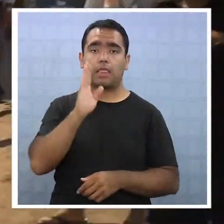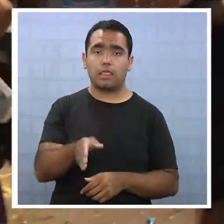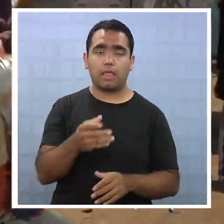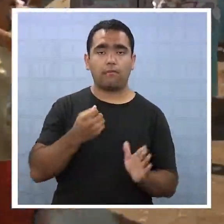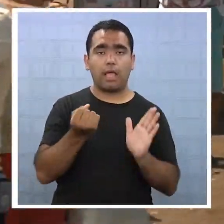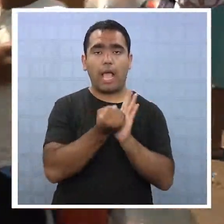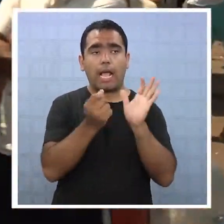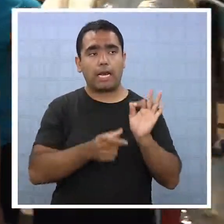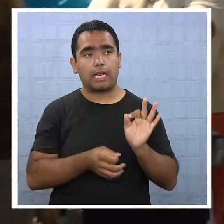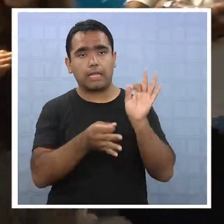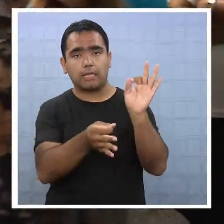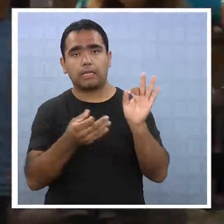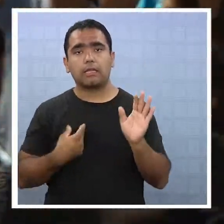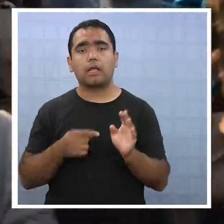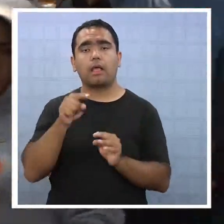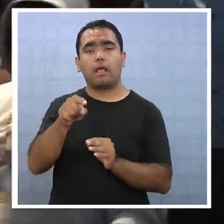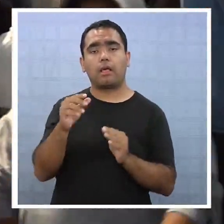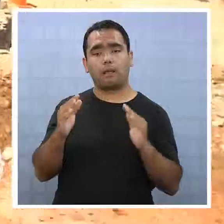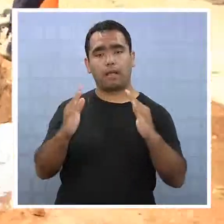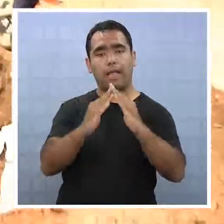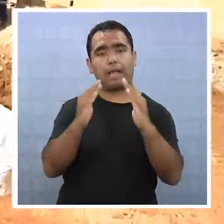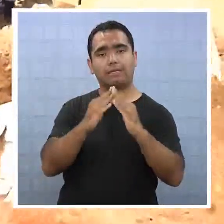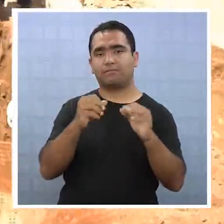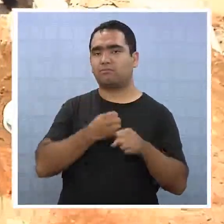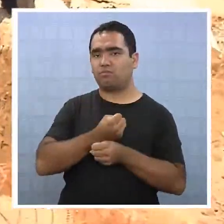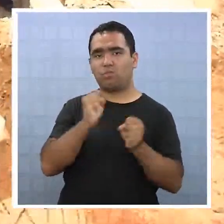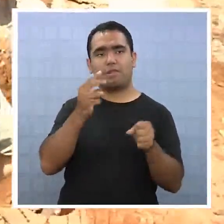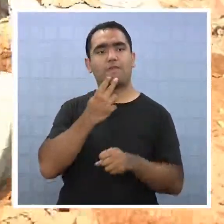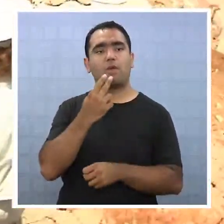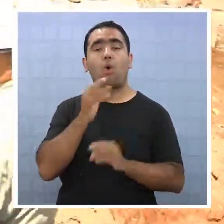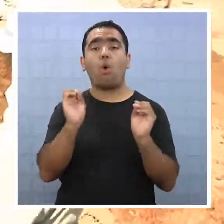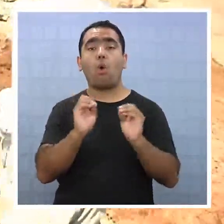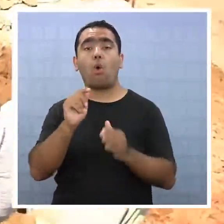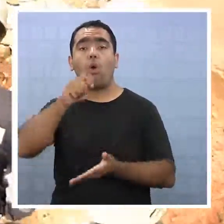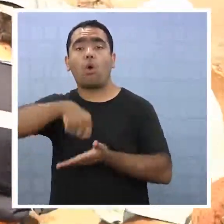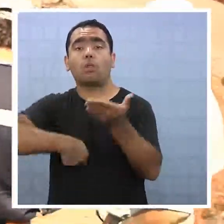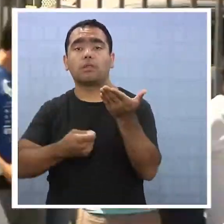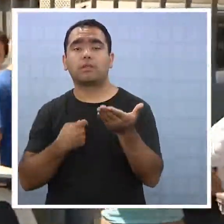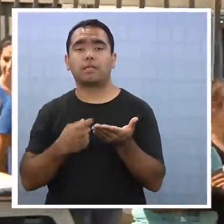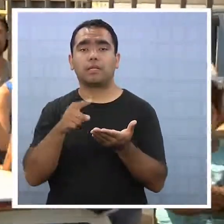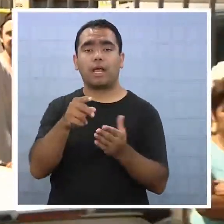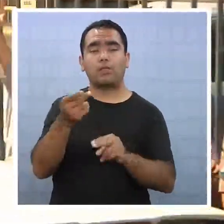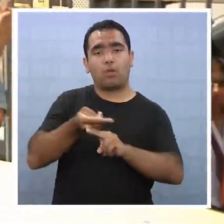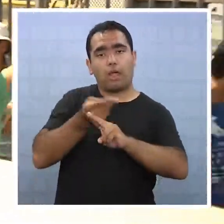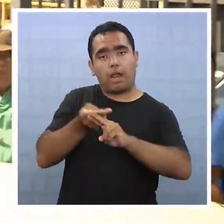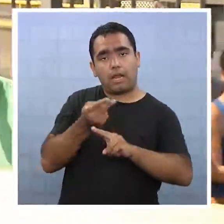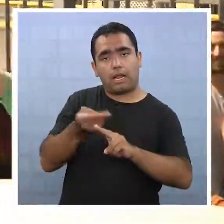propiedad de vivienda inhabitable o contrato de arriendo según cada caso.